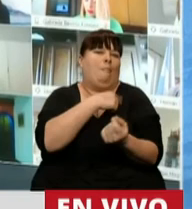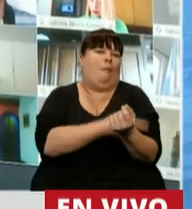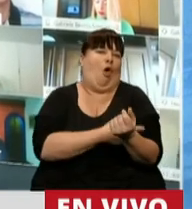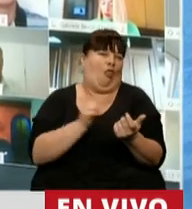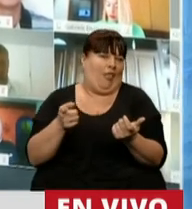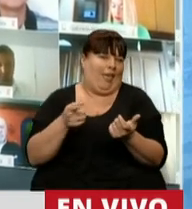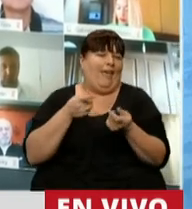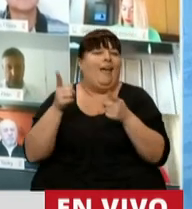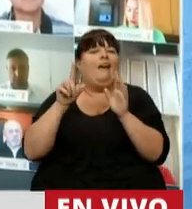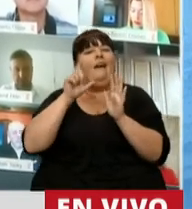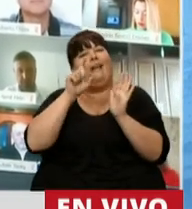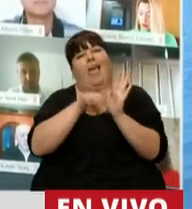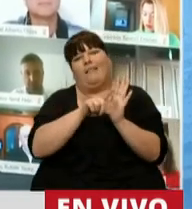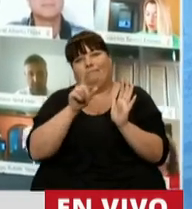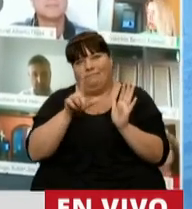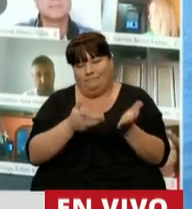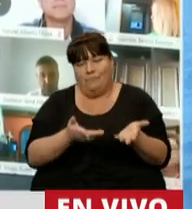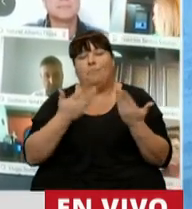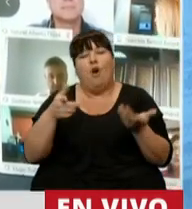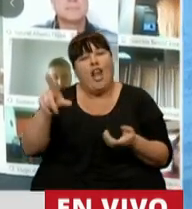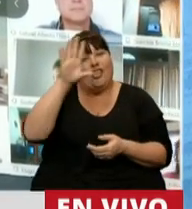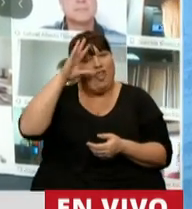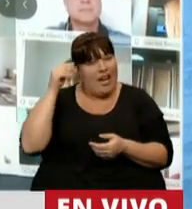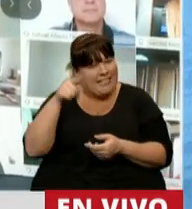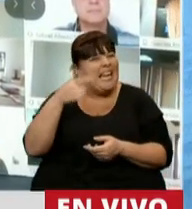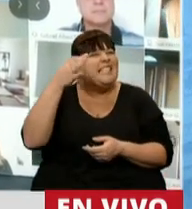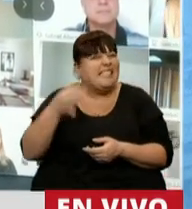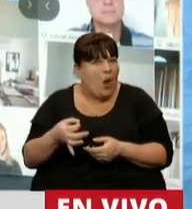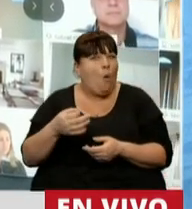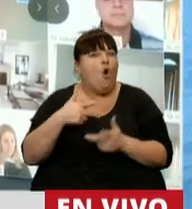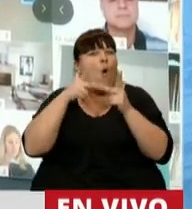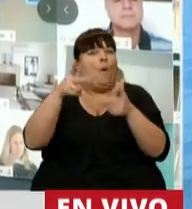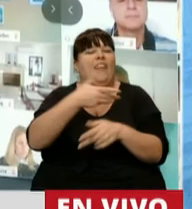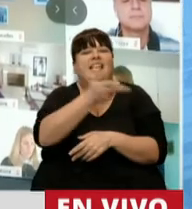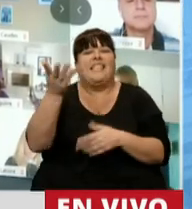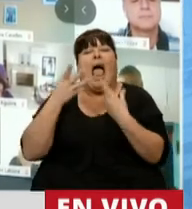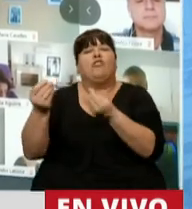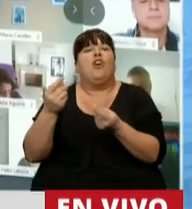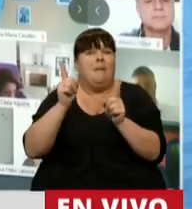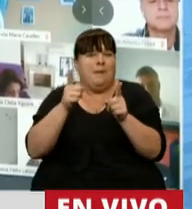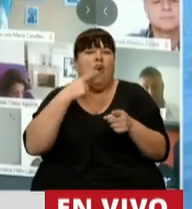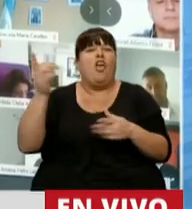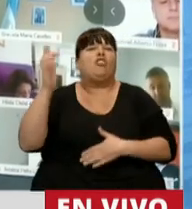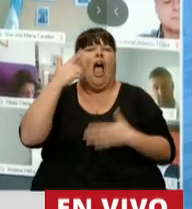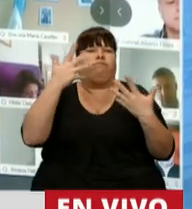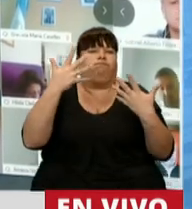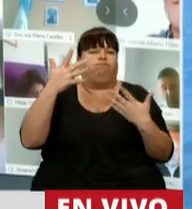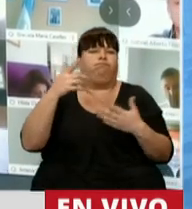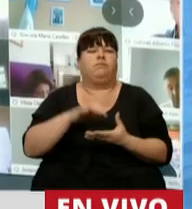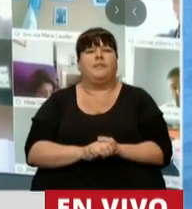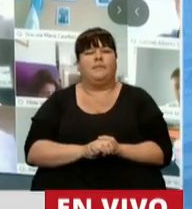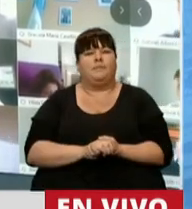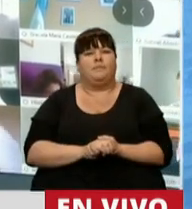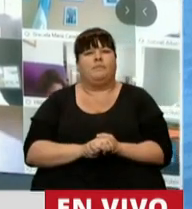que están reñidos por la ley. Y por eso Cristina Fernández seguramente le puede decir hoy a sus benefactores, como decía el tango famoso de Gardel y